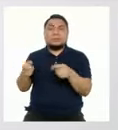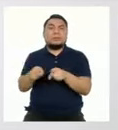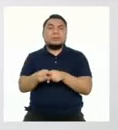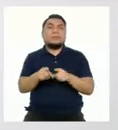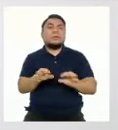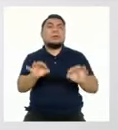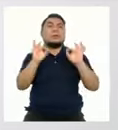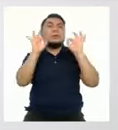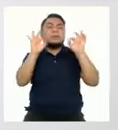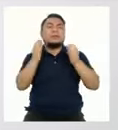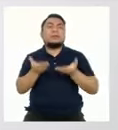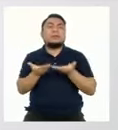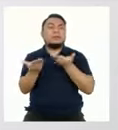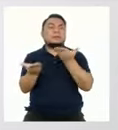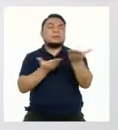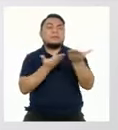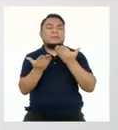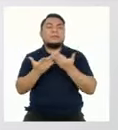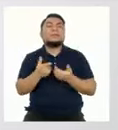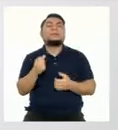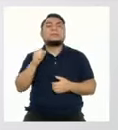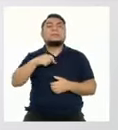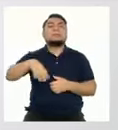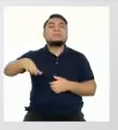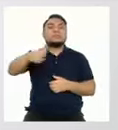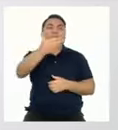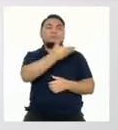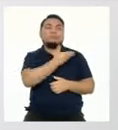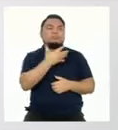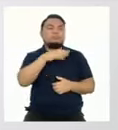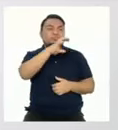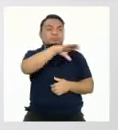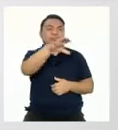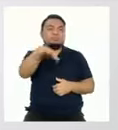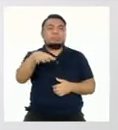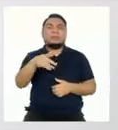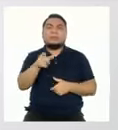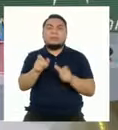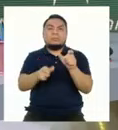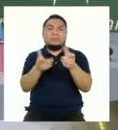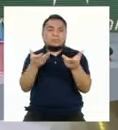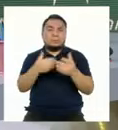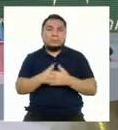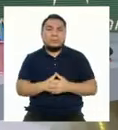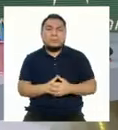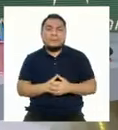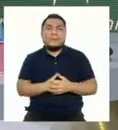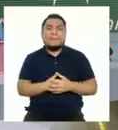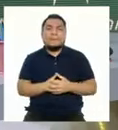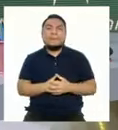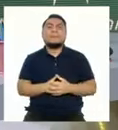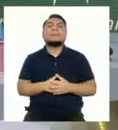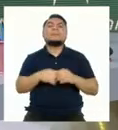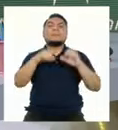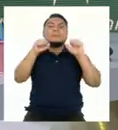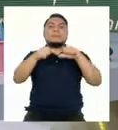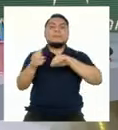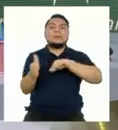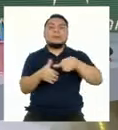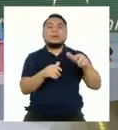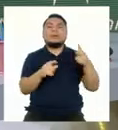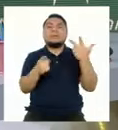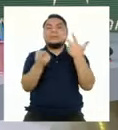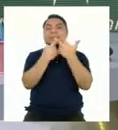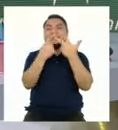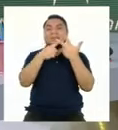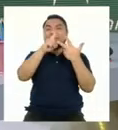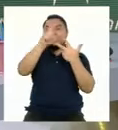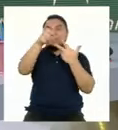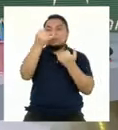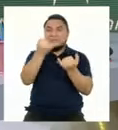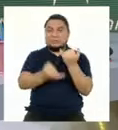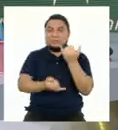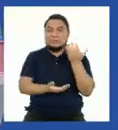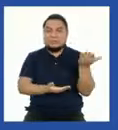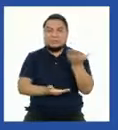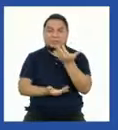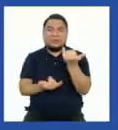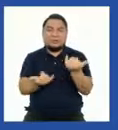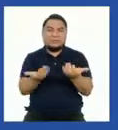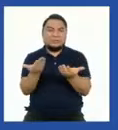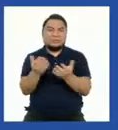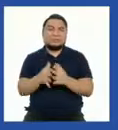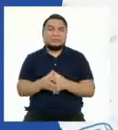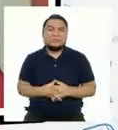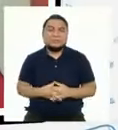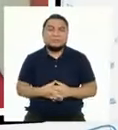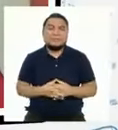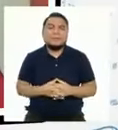la adecuada prestación de los servicios públicos a la ciudadanía. Y ahora vamos con nuestra tercera y última pregunta